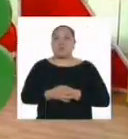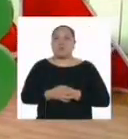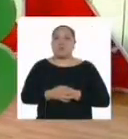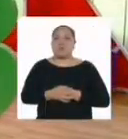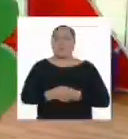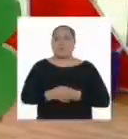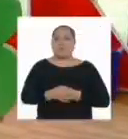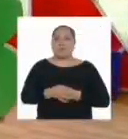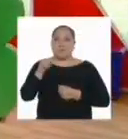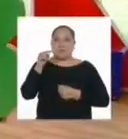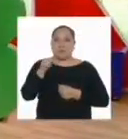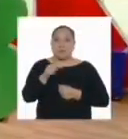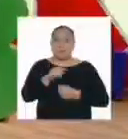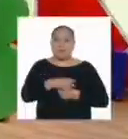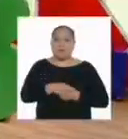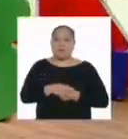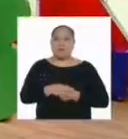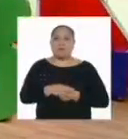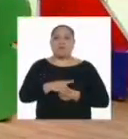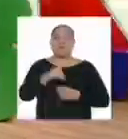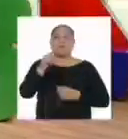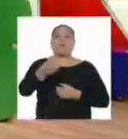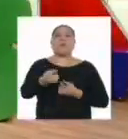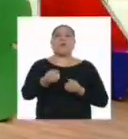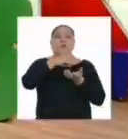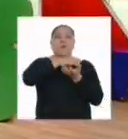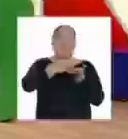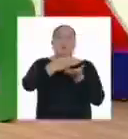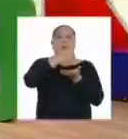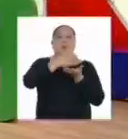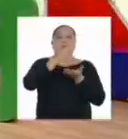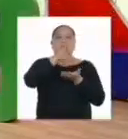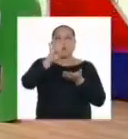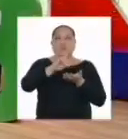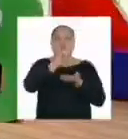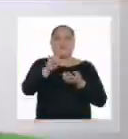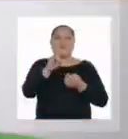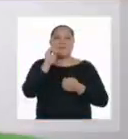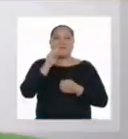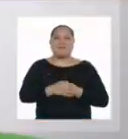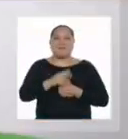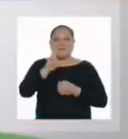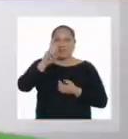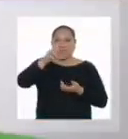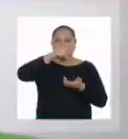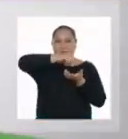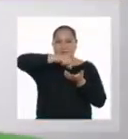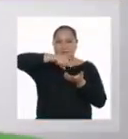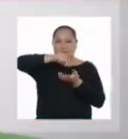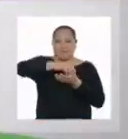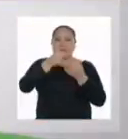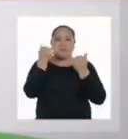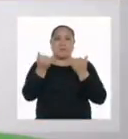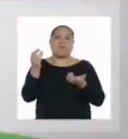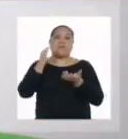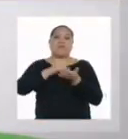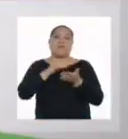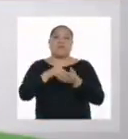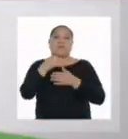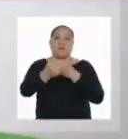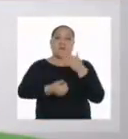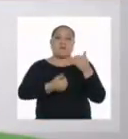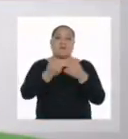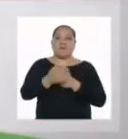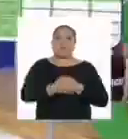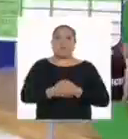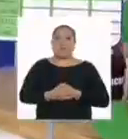Para la variable dependiente, en este caso mandarina, utilice dos gotitas de yodo. Ahora repite el procedimiento